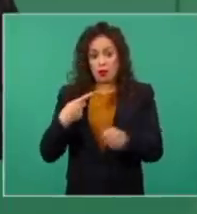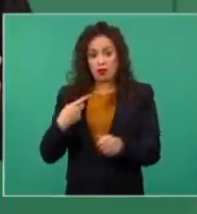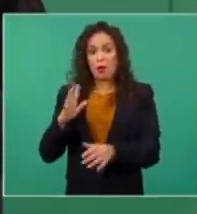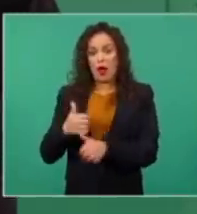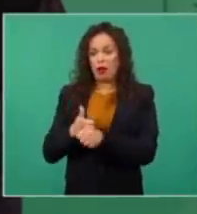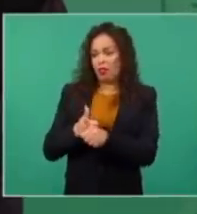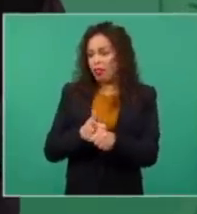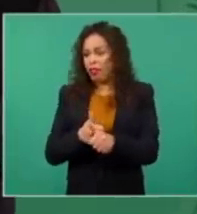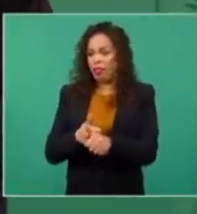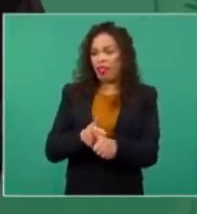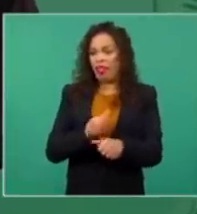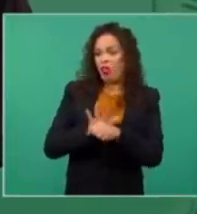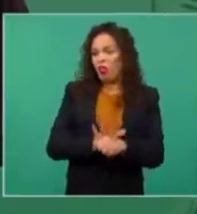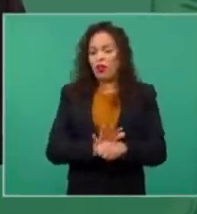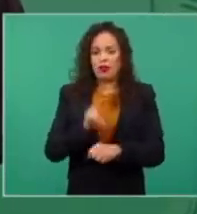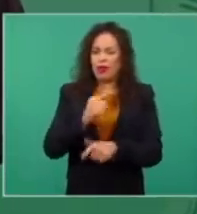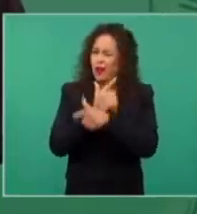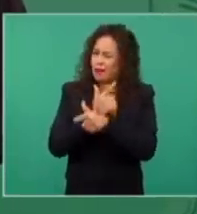Libertad.